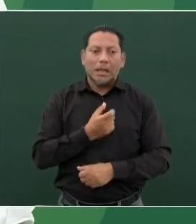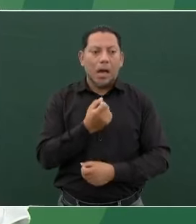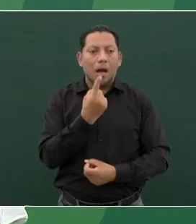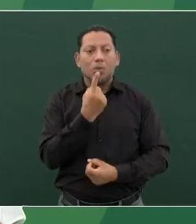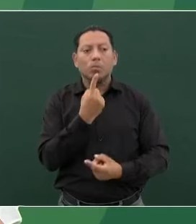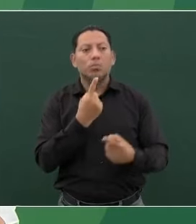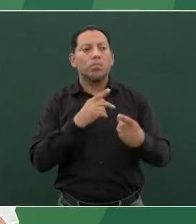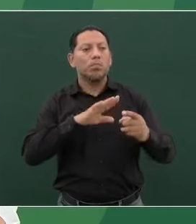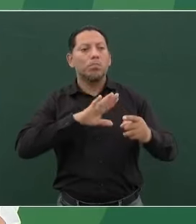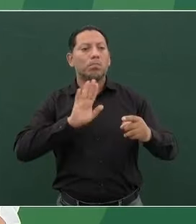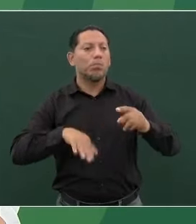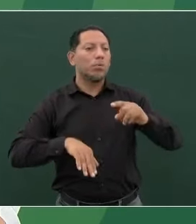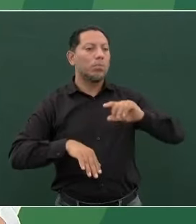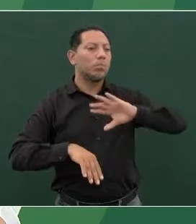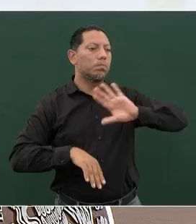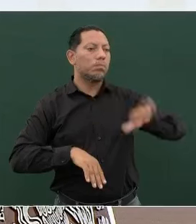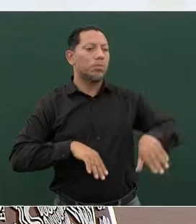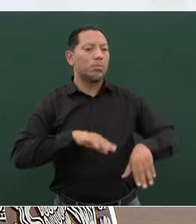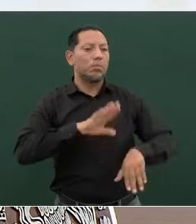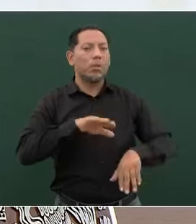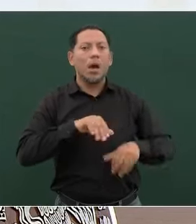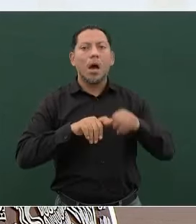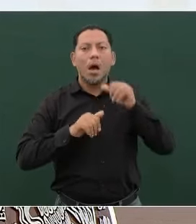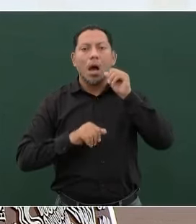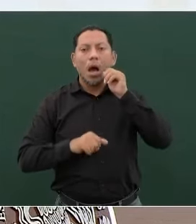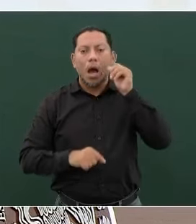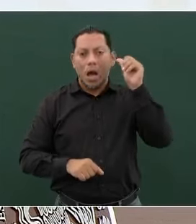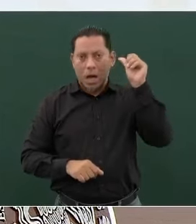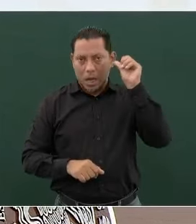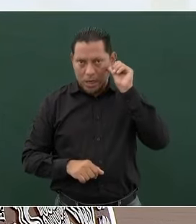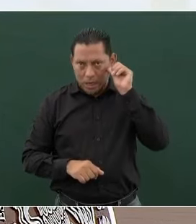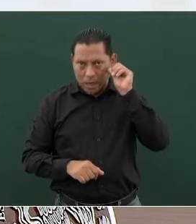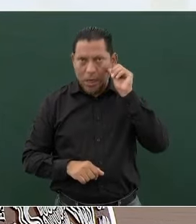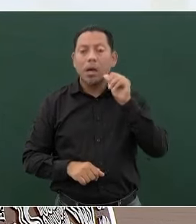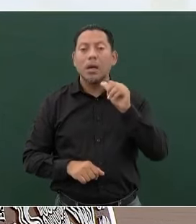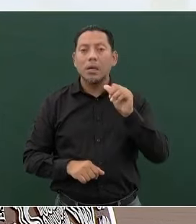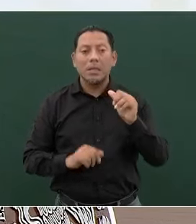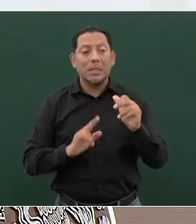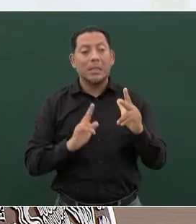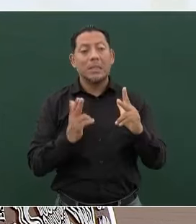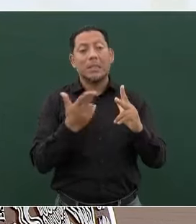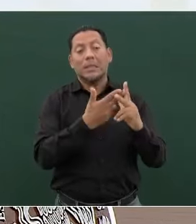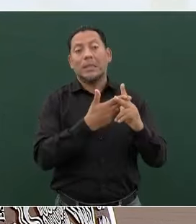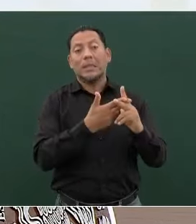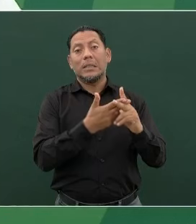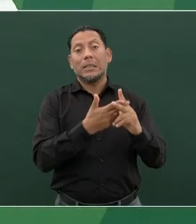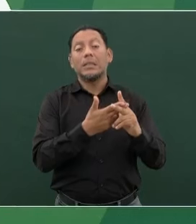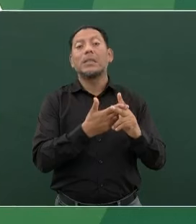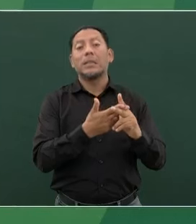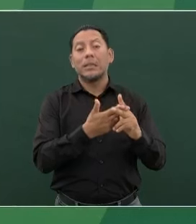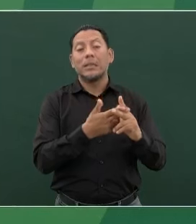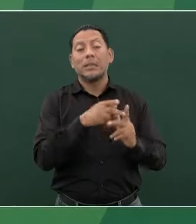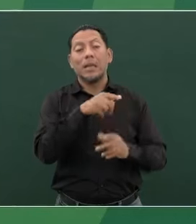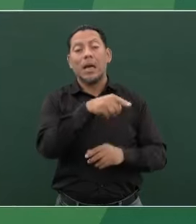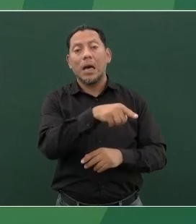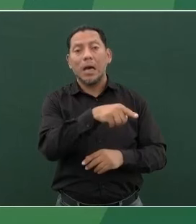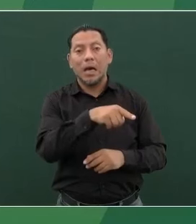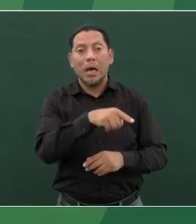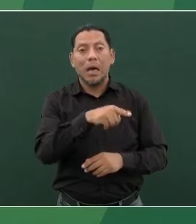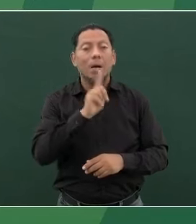humanas. Ayer asesinaron a la